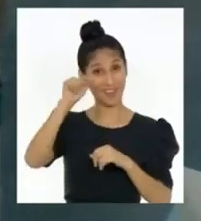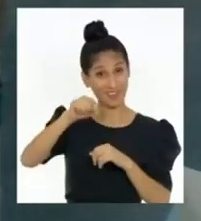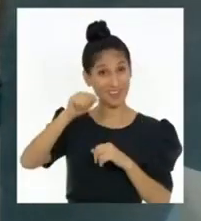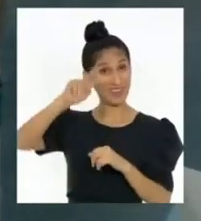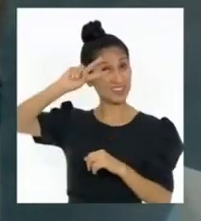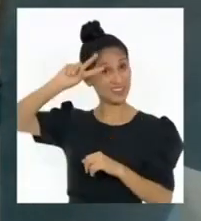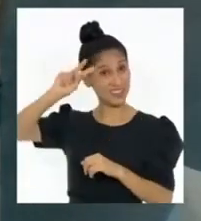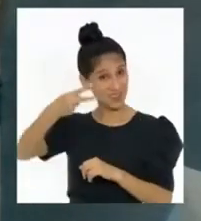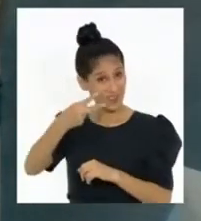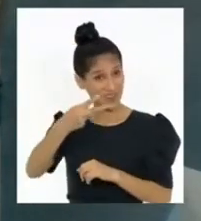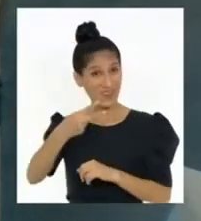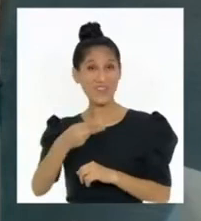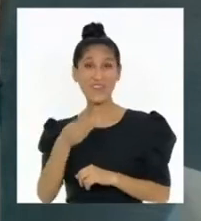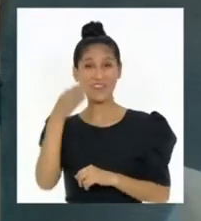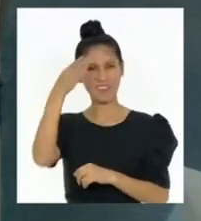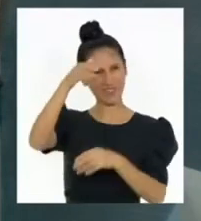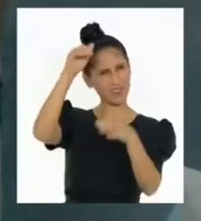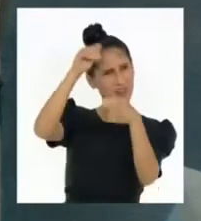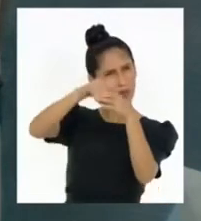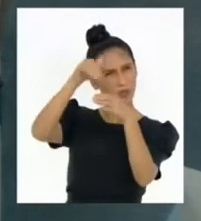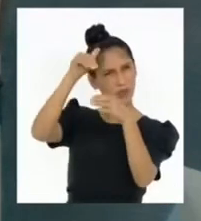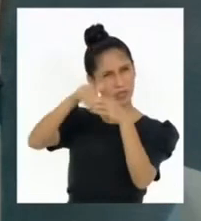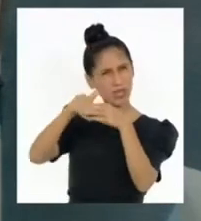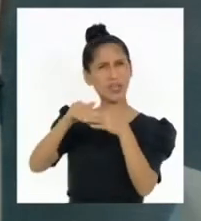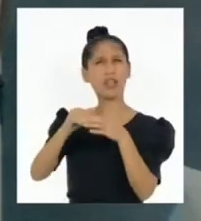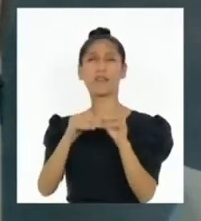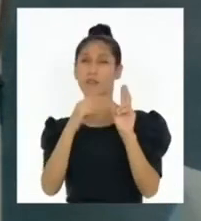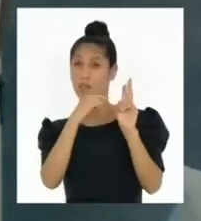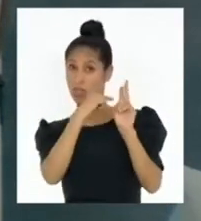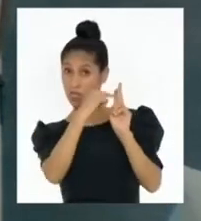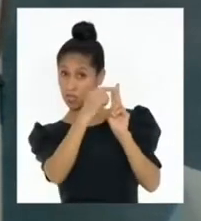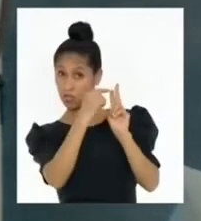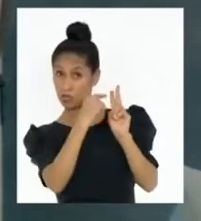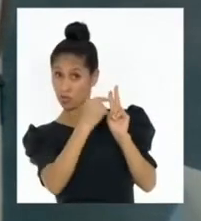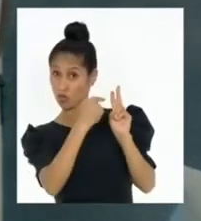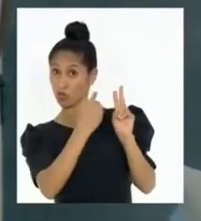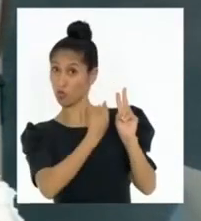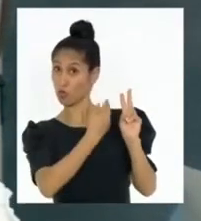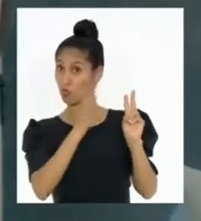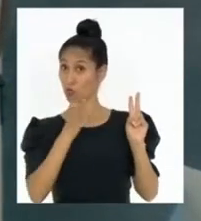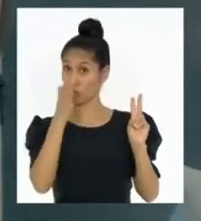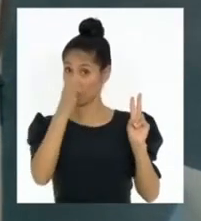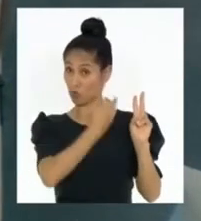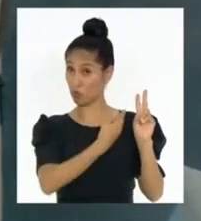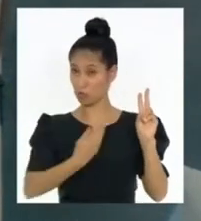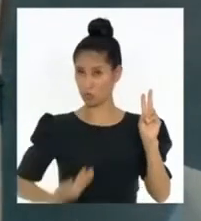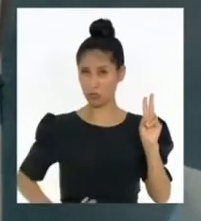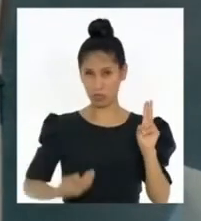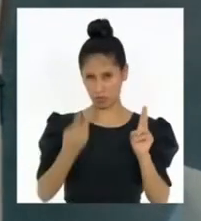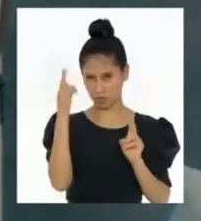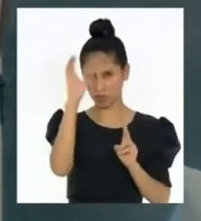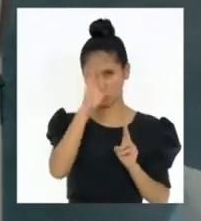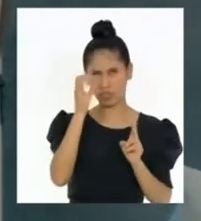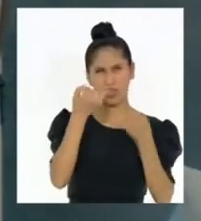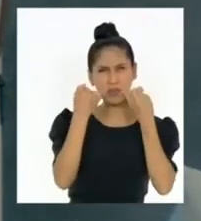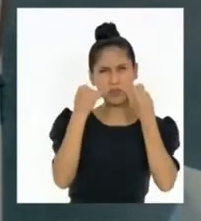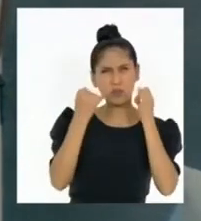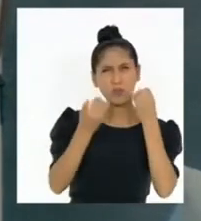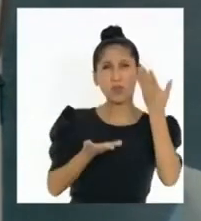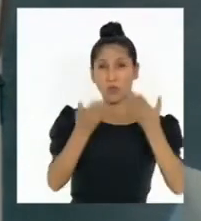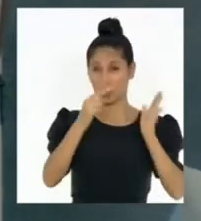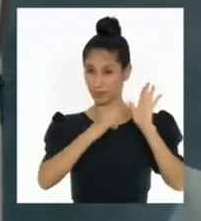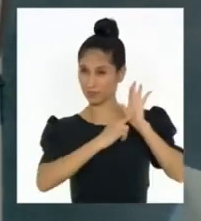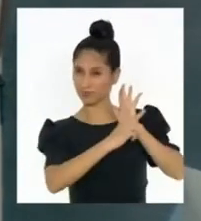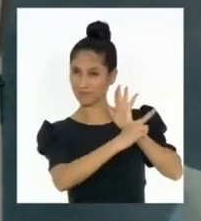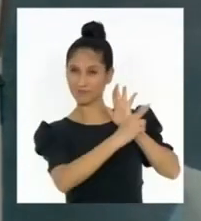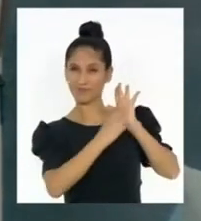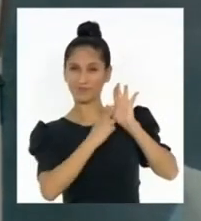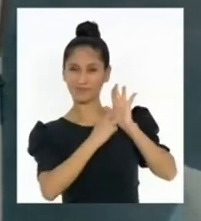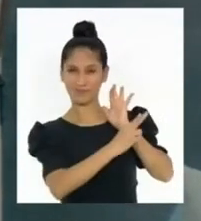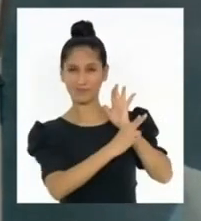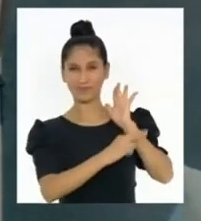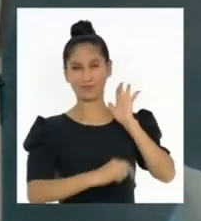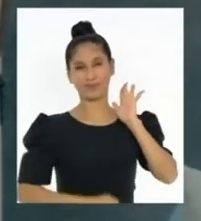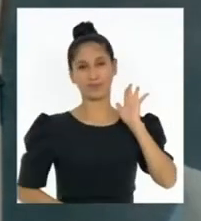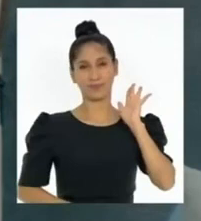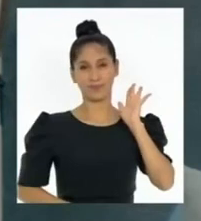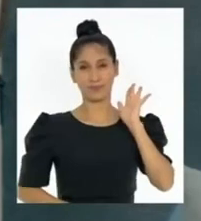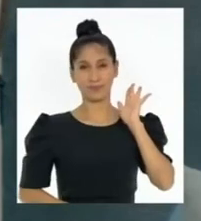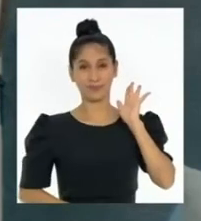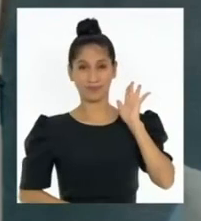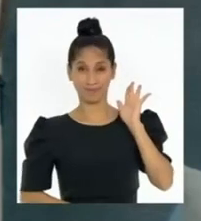sobre las candidatas y candidatos y sus planes de gobierno en www.votoinformado.jne